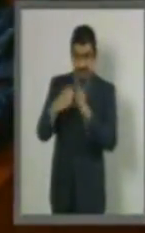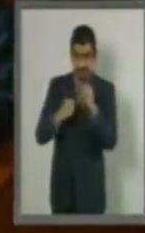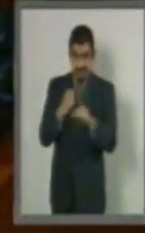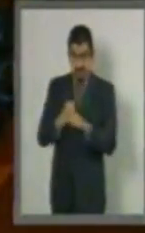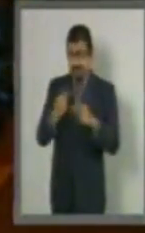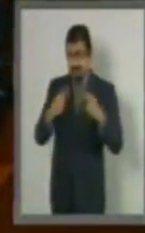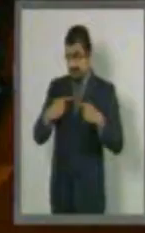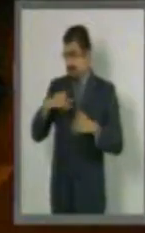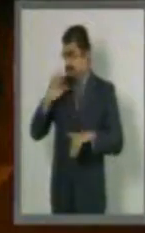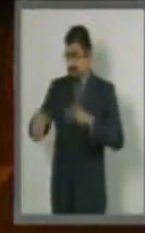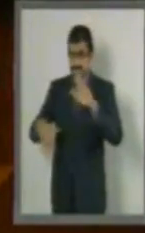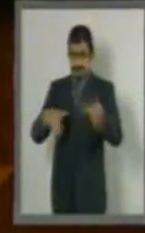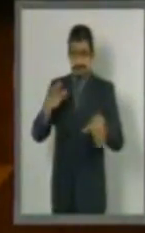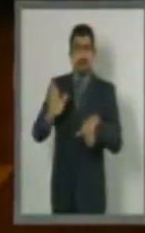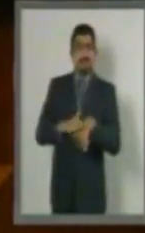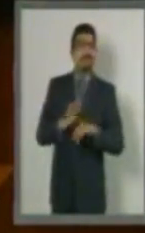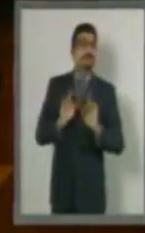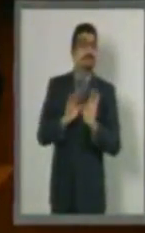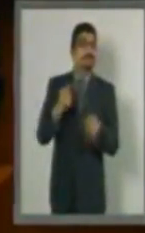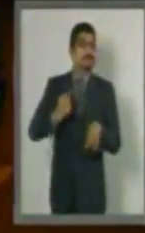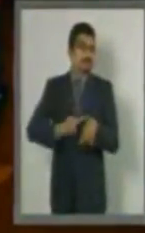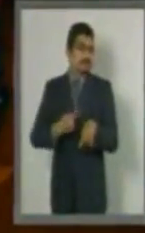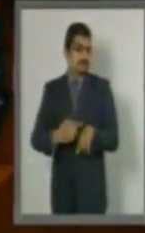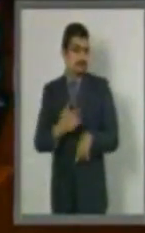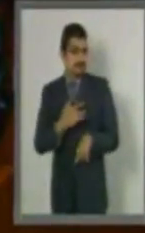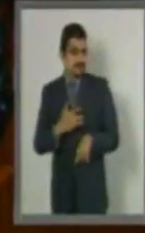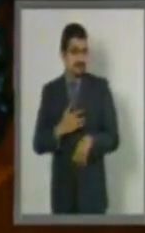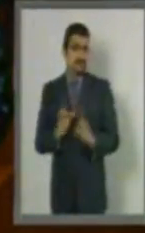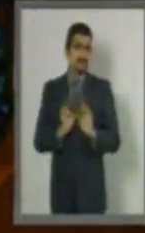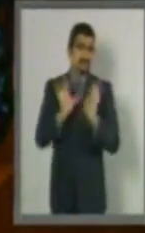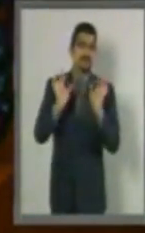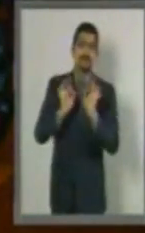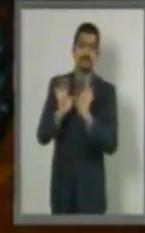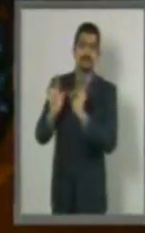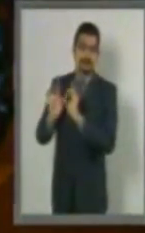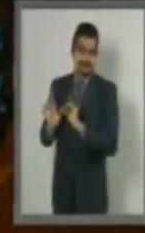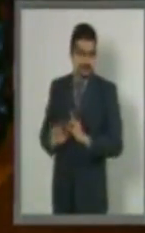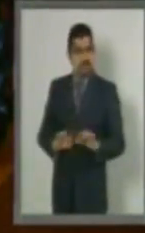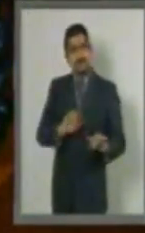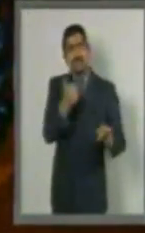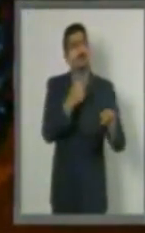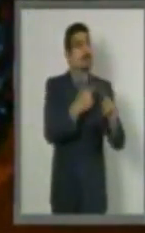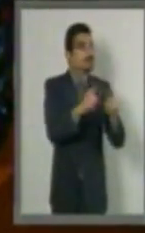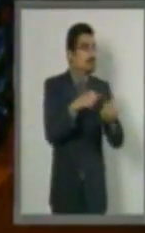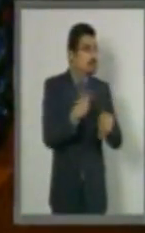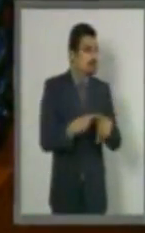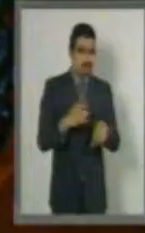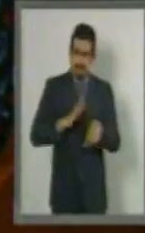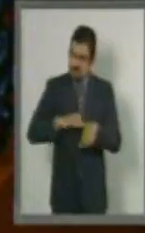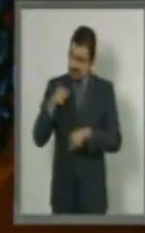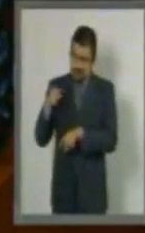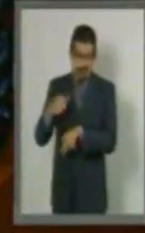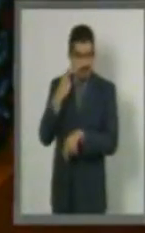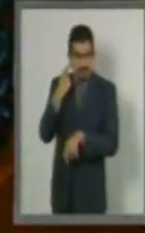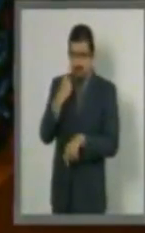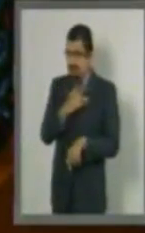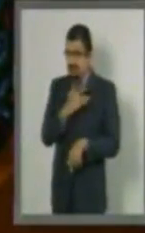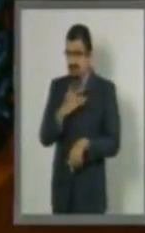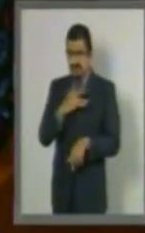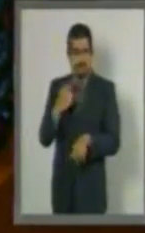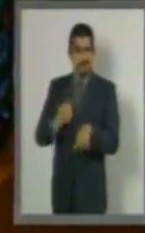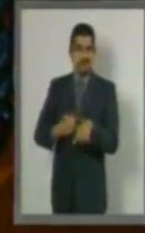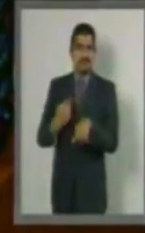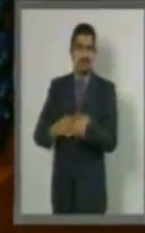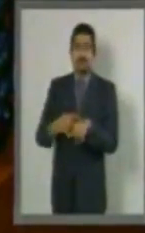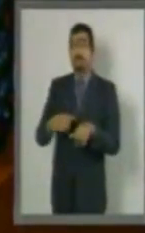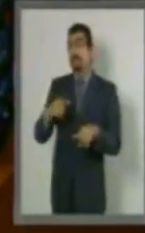más personas por alguna de estas enfermedades que por cualquier otra causa. En el 2030 se prevé